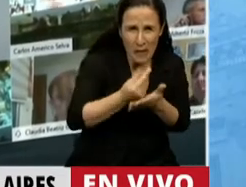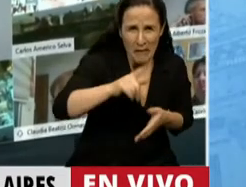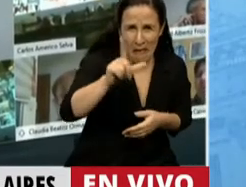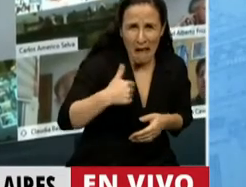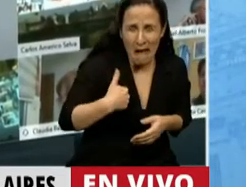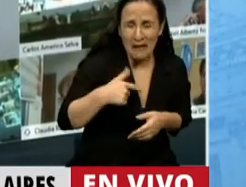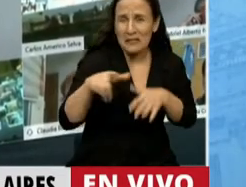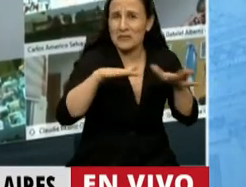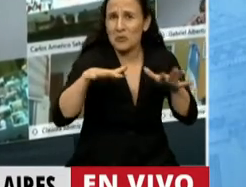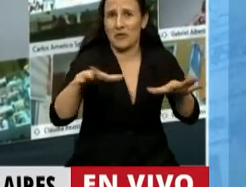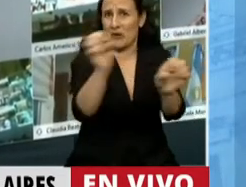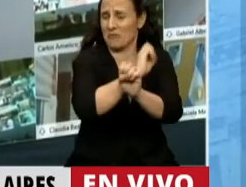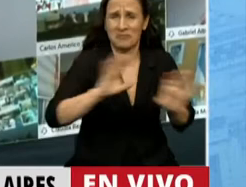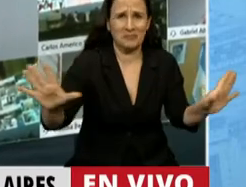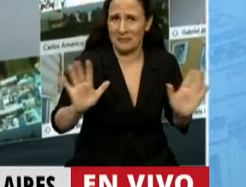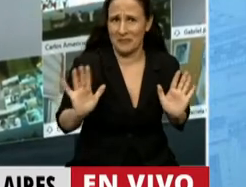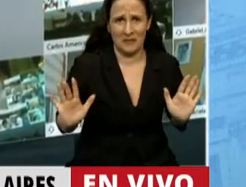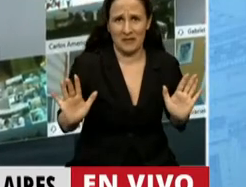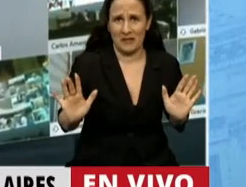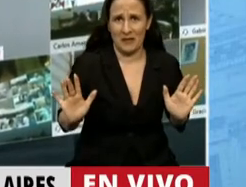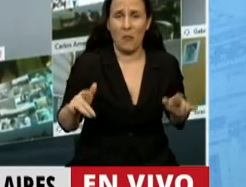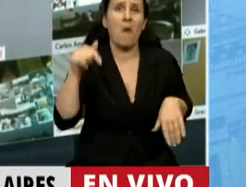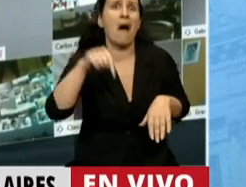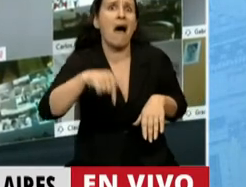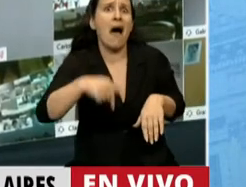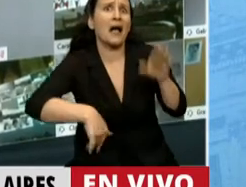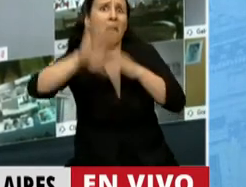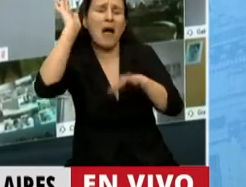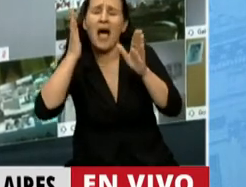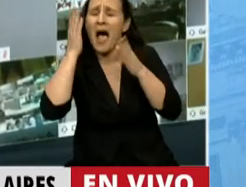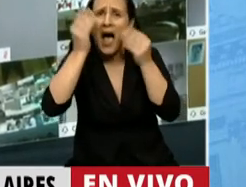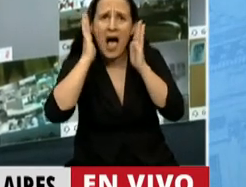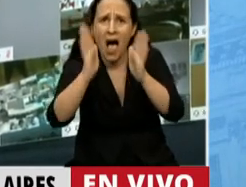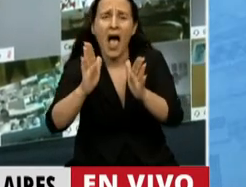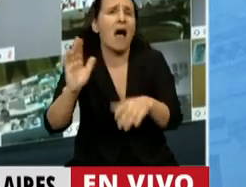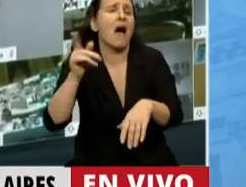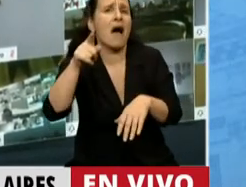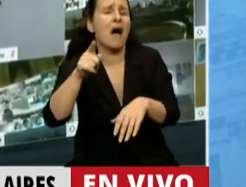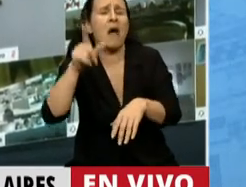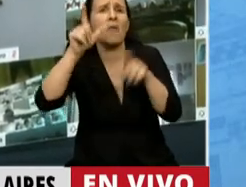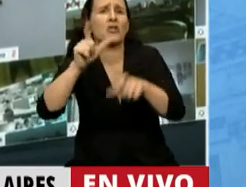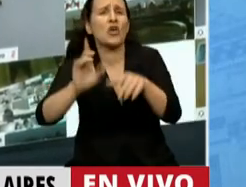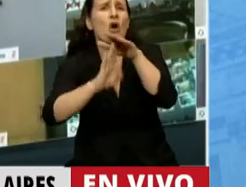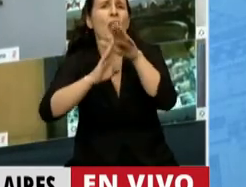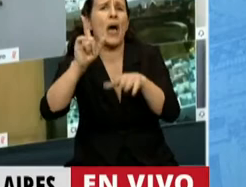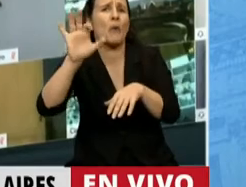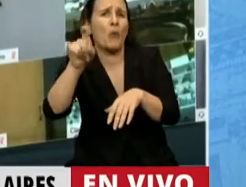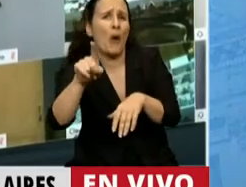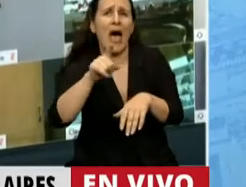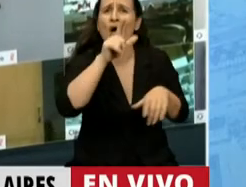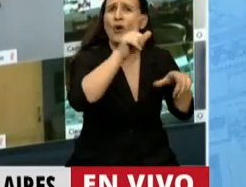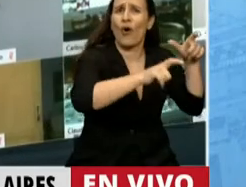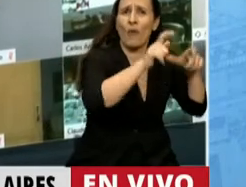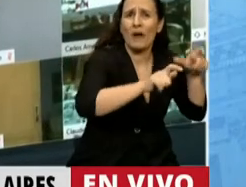peor situación? Y acá están preocupados por los banqueros, por los bonistas,